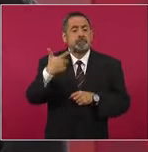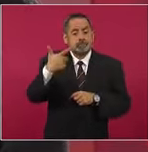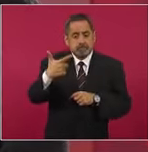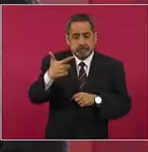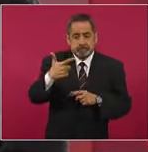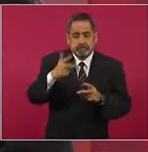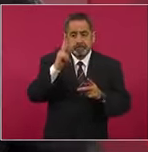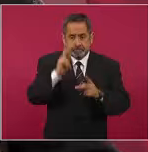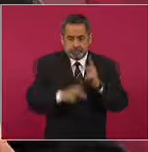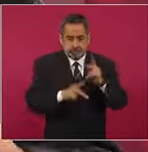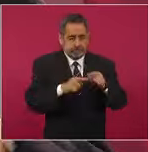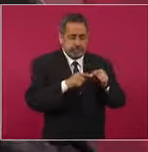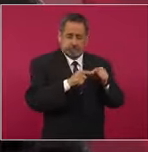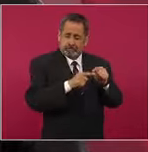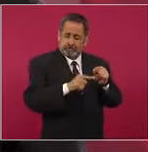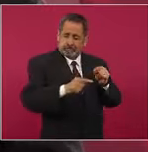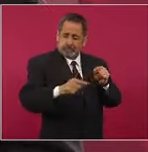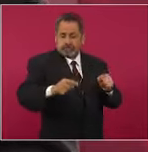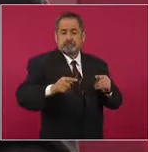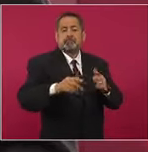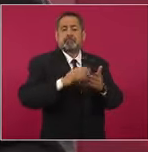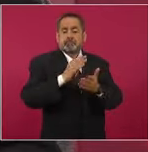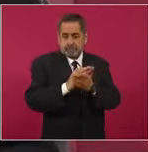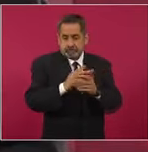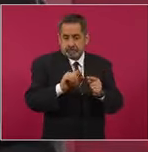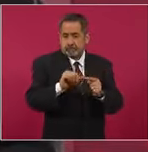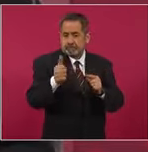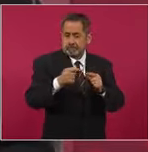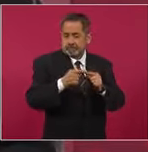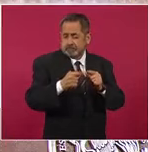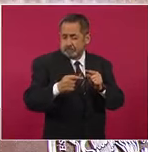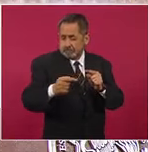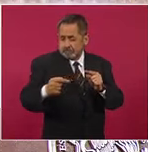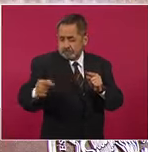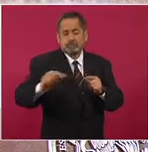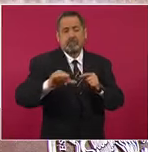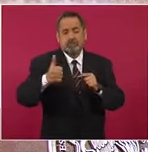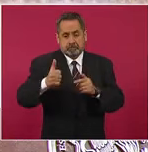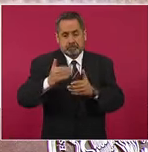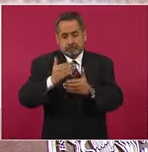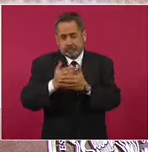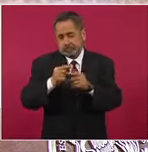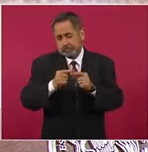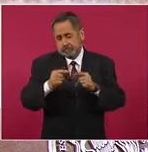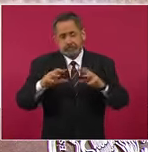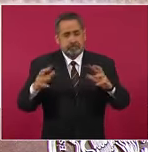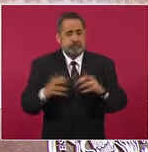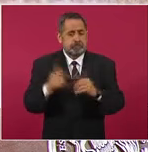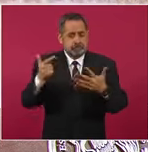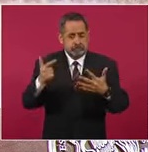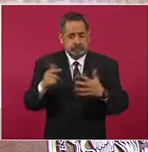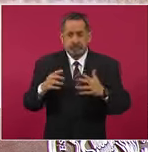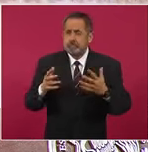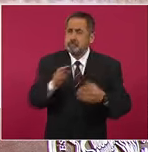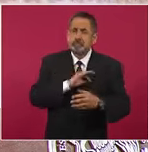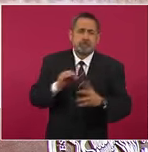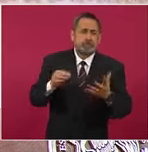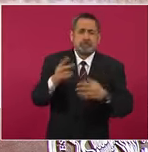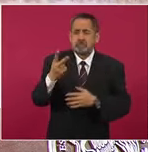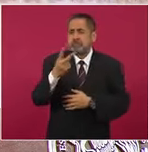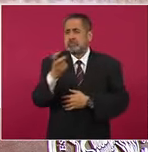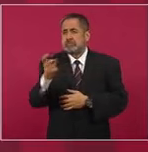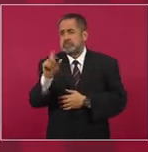grandes, aproximadamente 220, 250